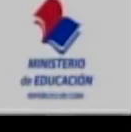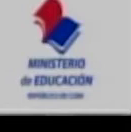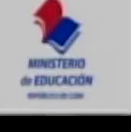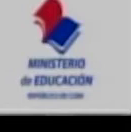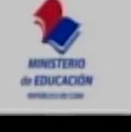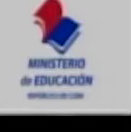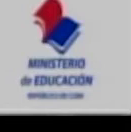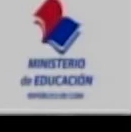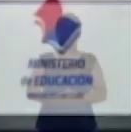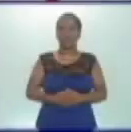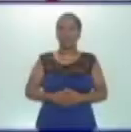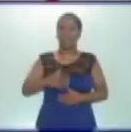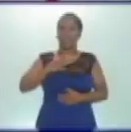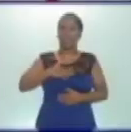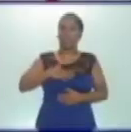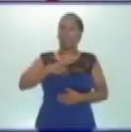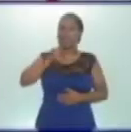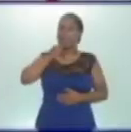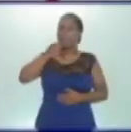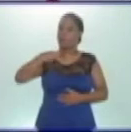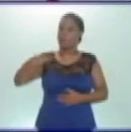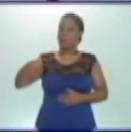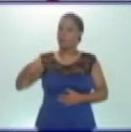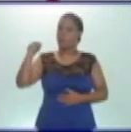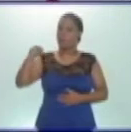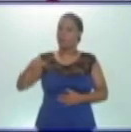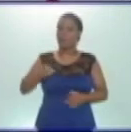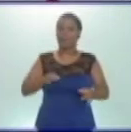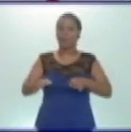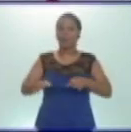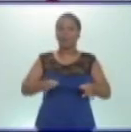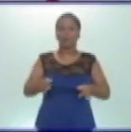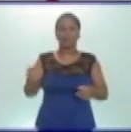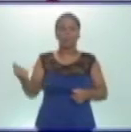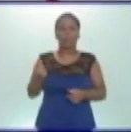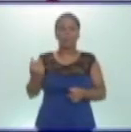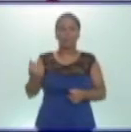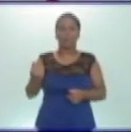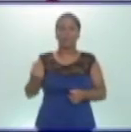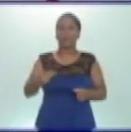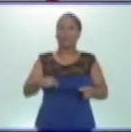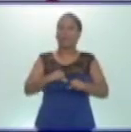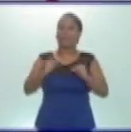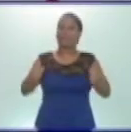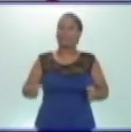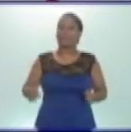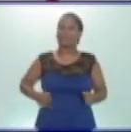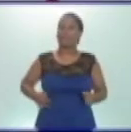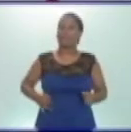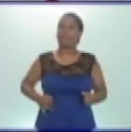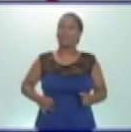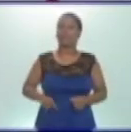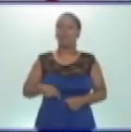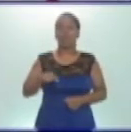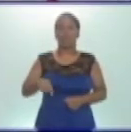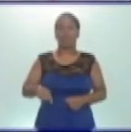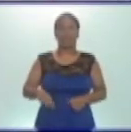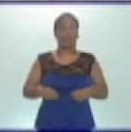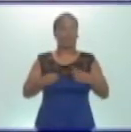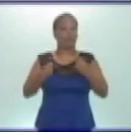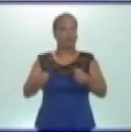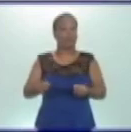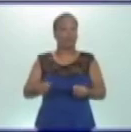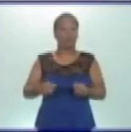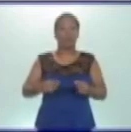Espero que hayan podido tomar notas de estas funciones principales del sistema digestivo. Ahora les estaré proponiendo algunas